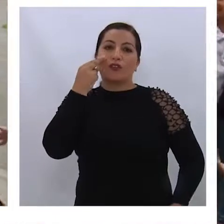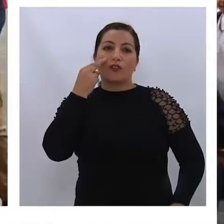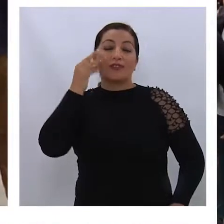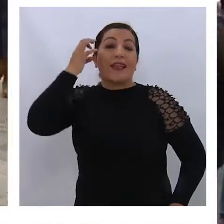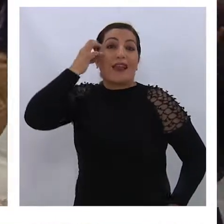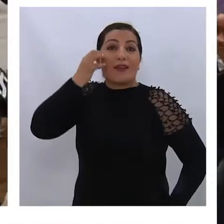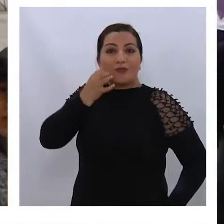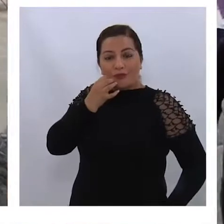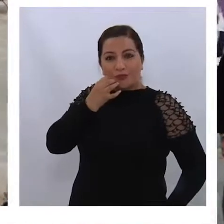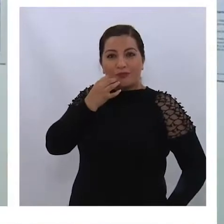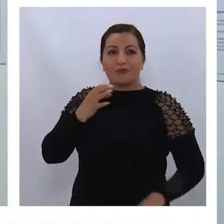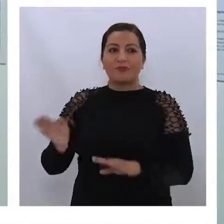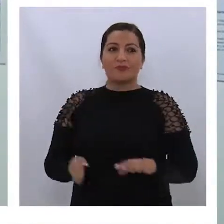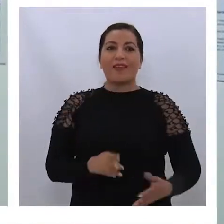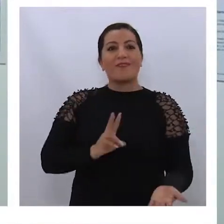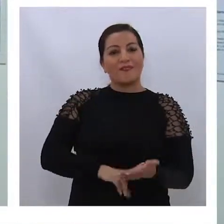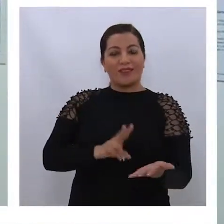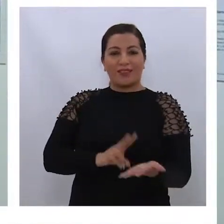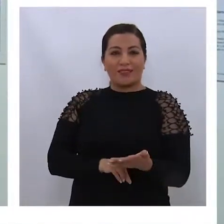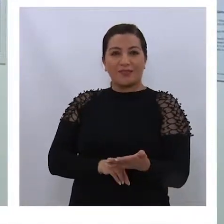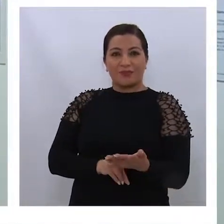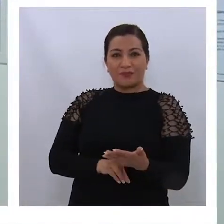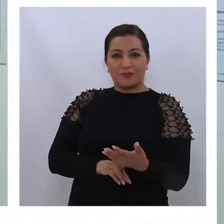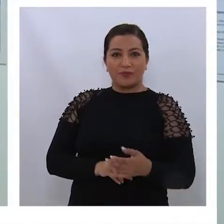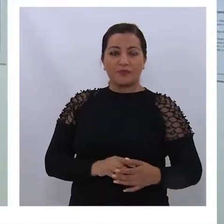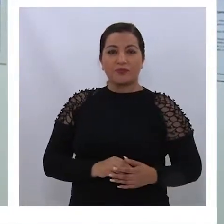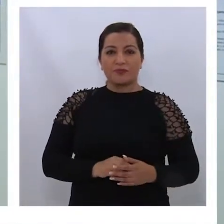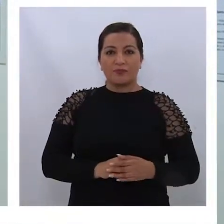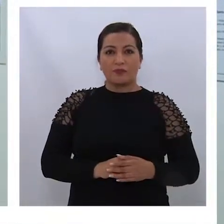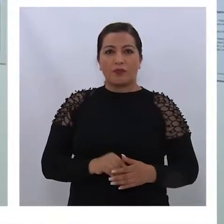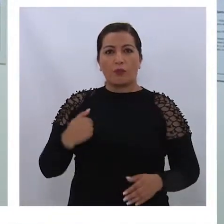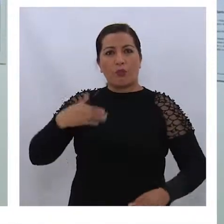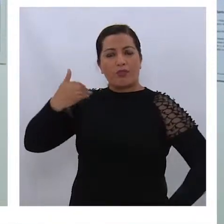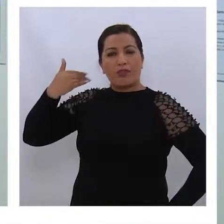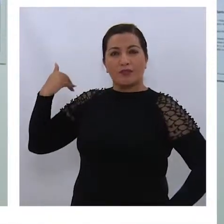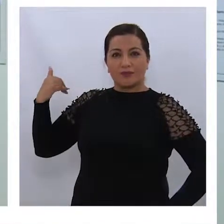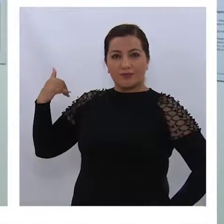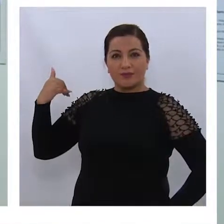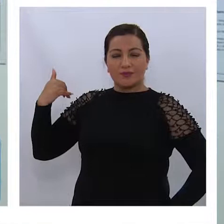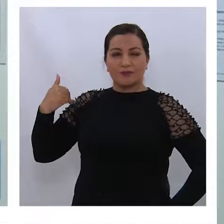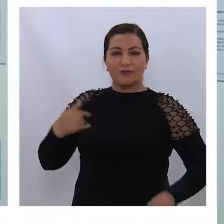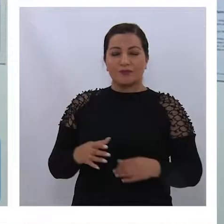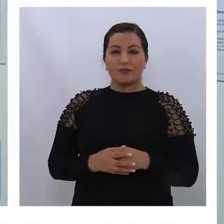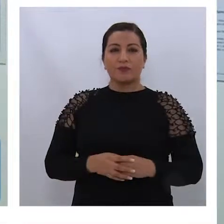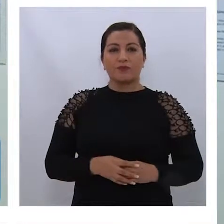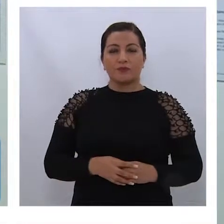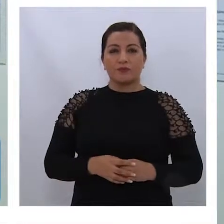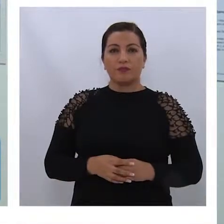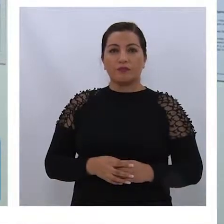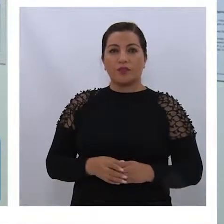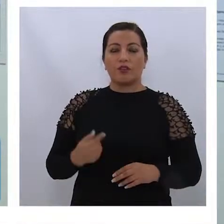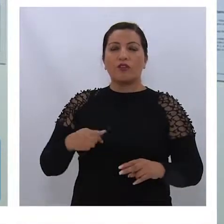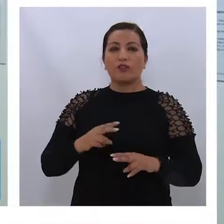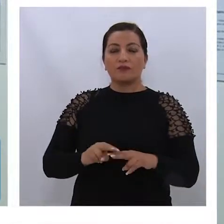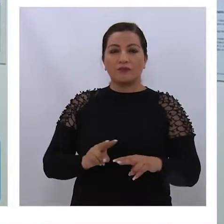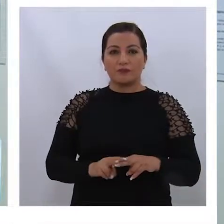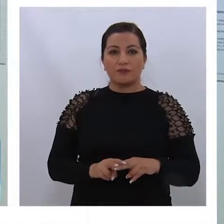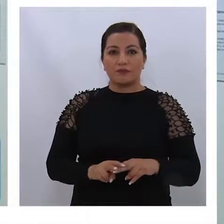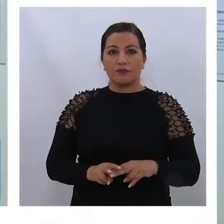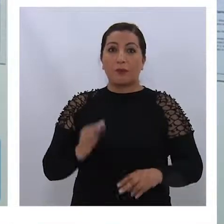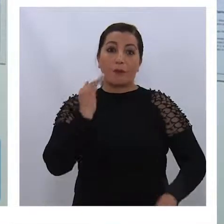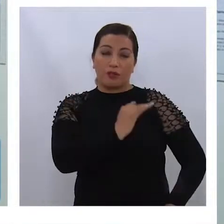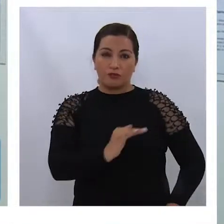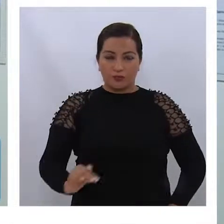a Arturo Prat. Bueno, verdad, las cosas que desde un comienzo lo que se suponía que iba a ser era para